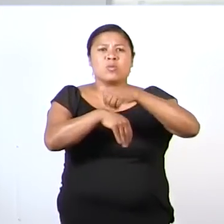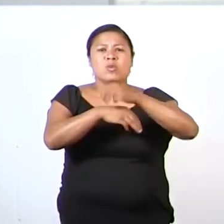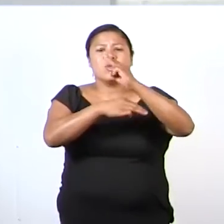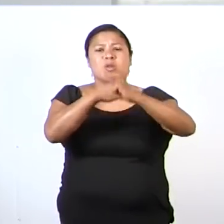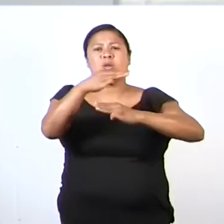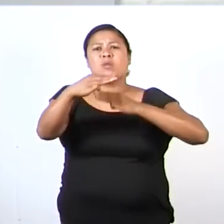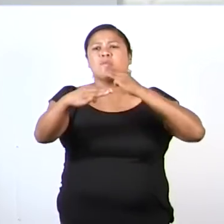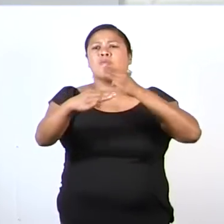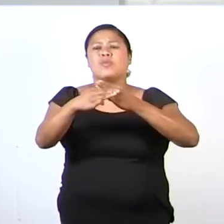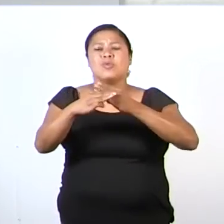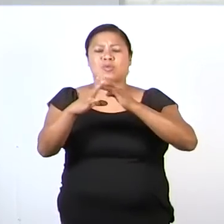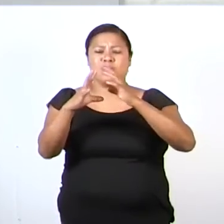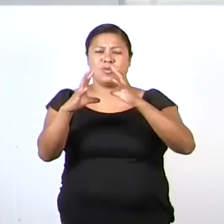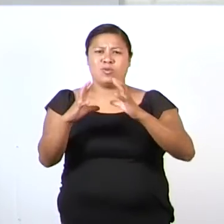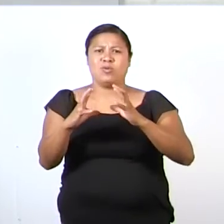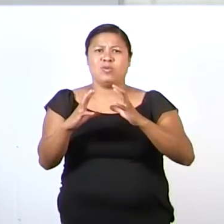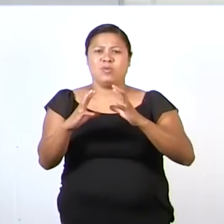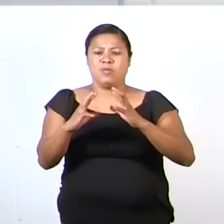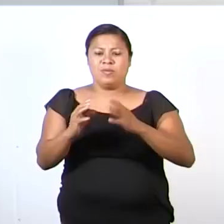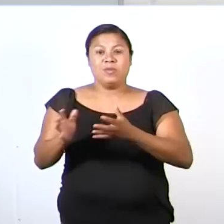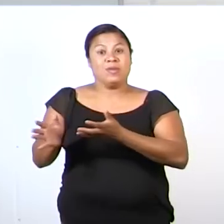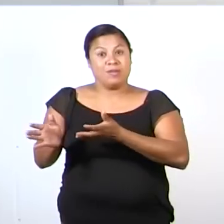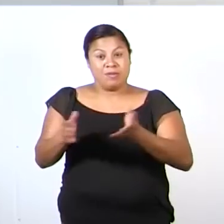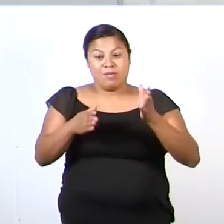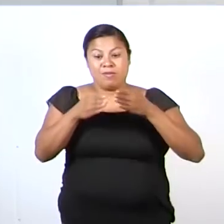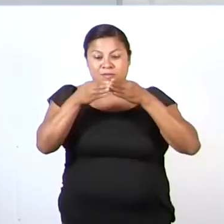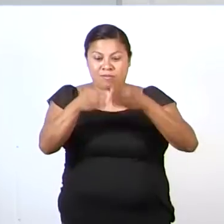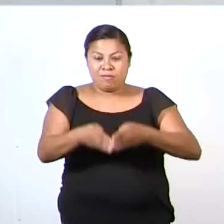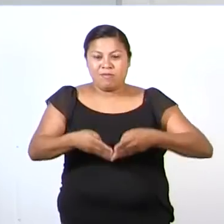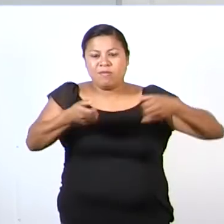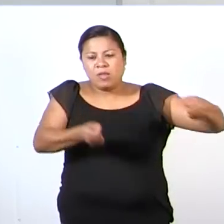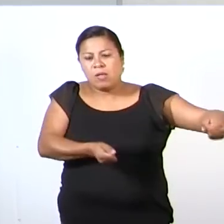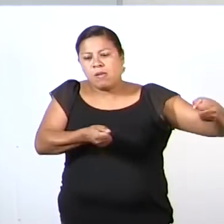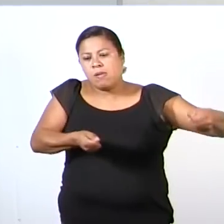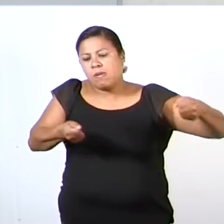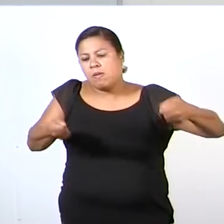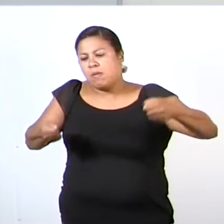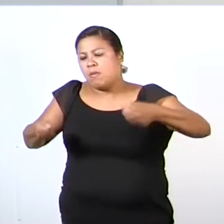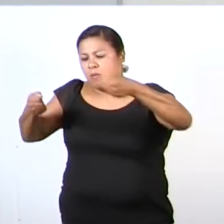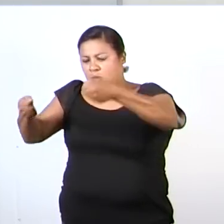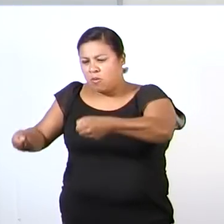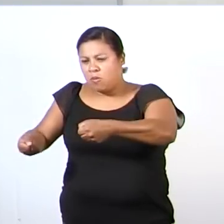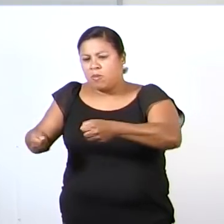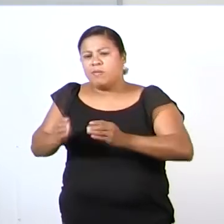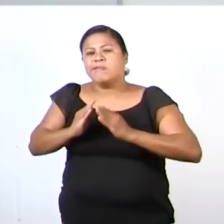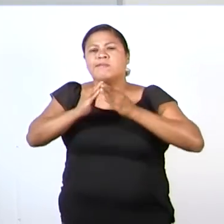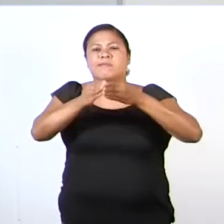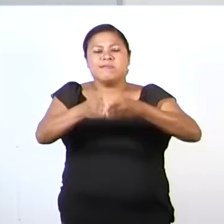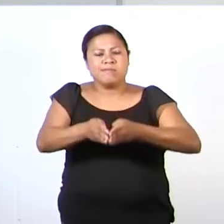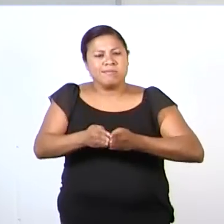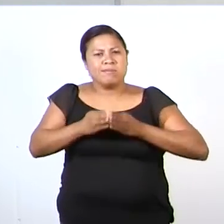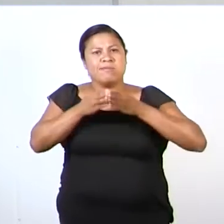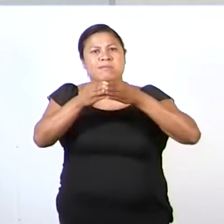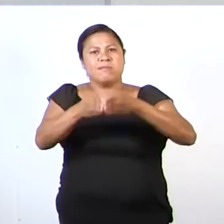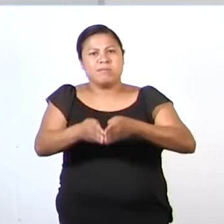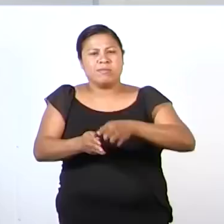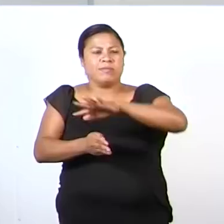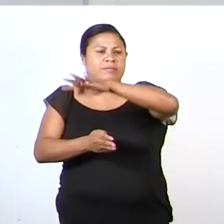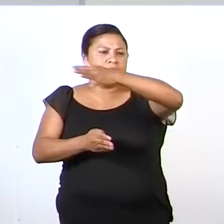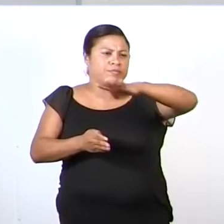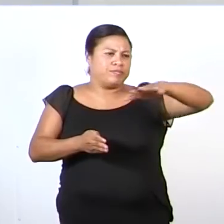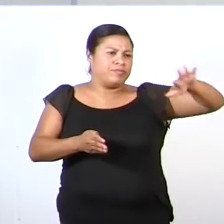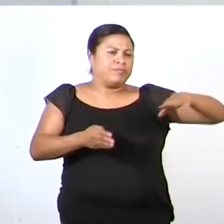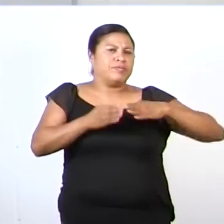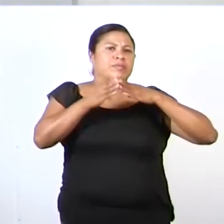mundo. Los llevaron a su bote y zarparon. Hasta que